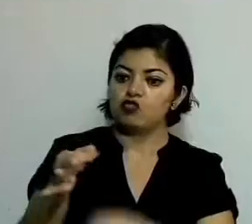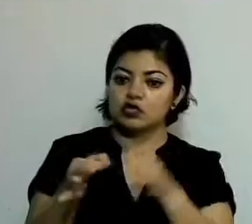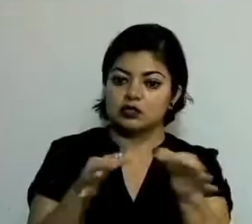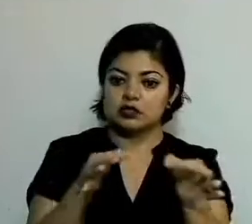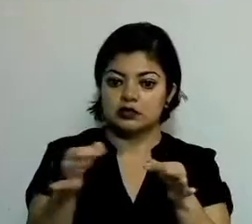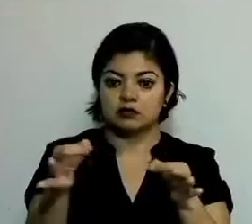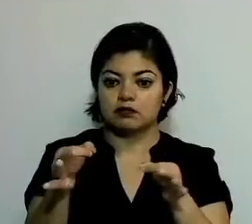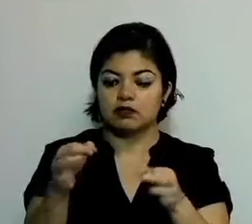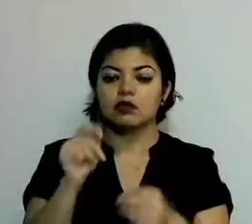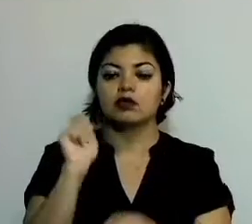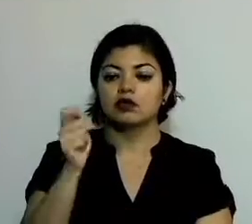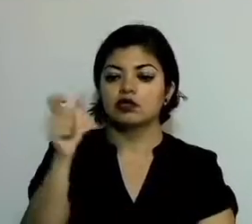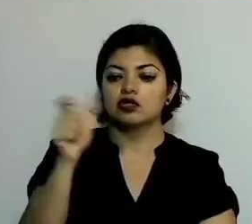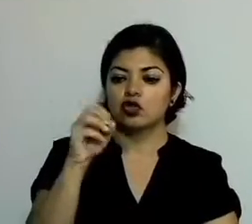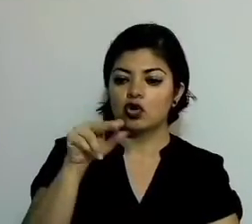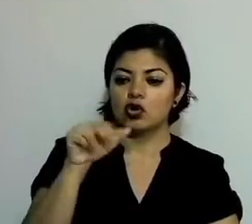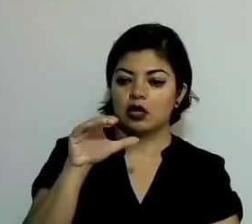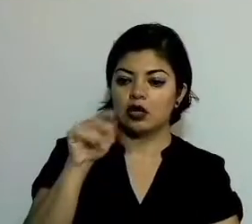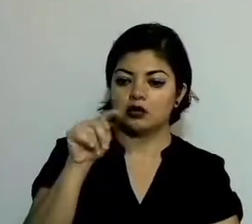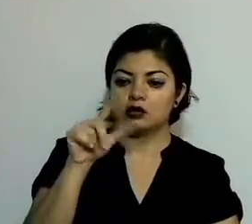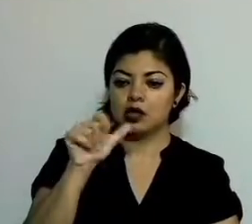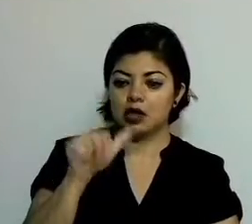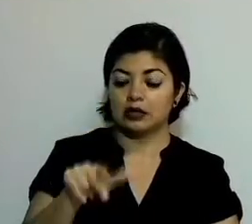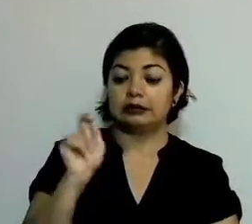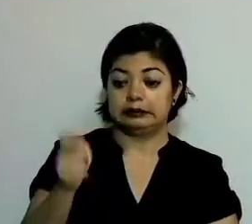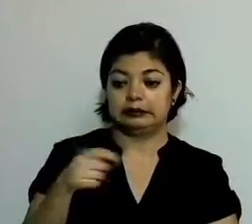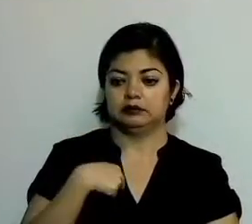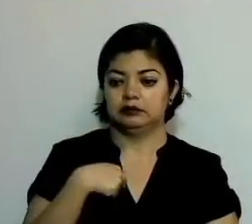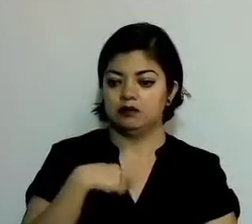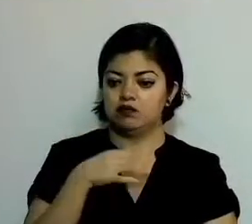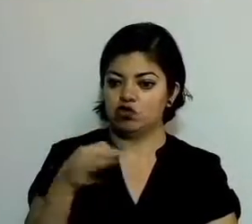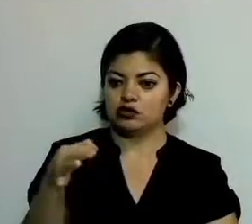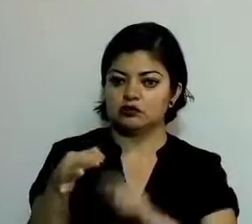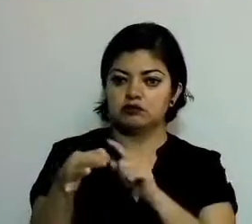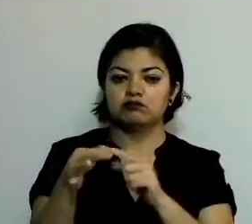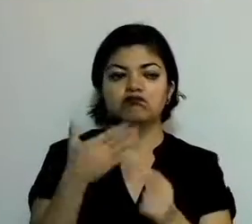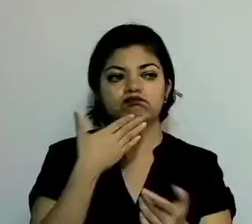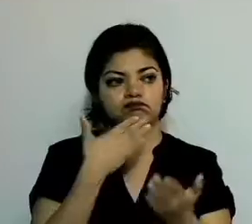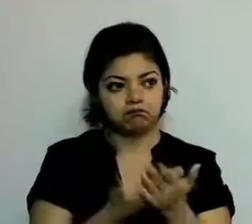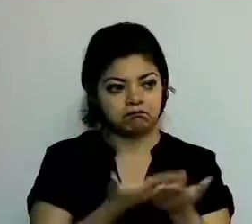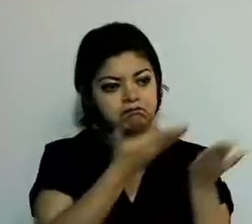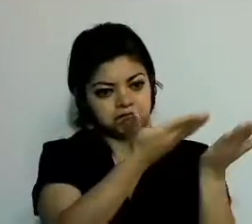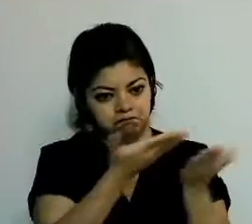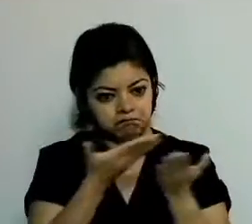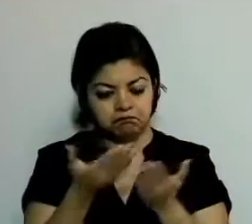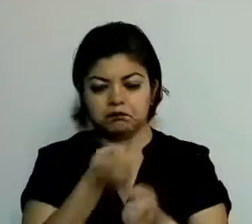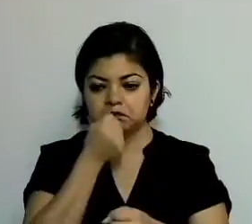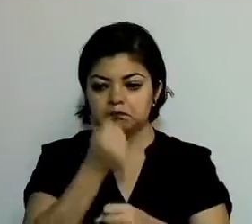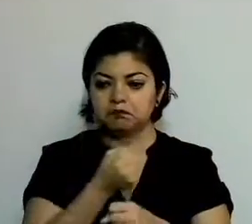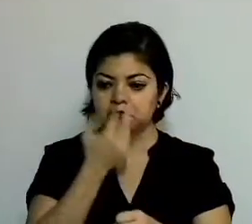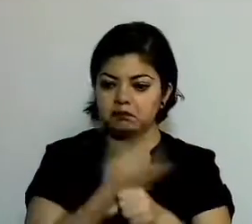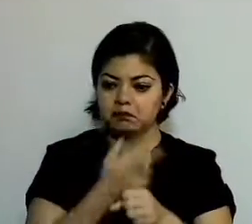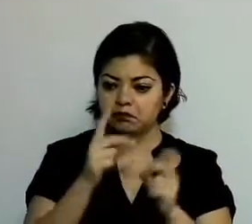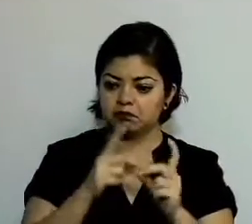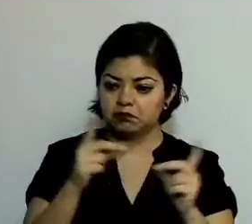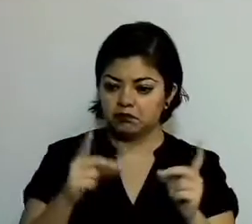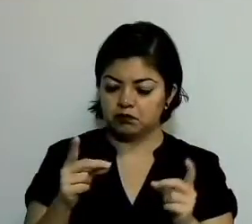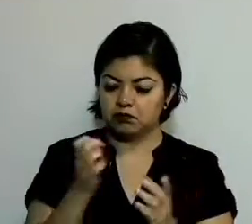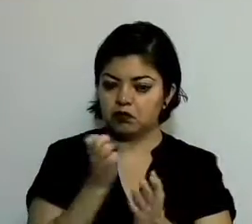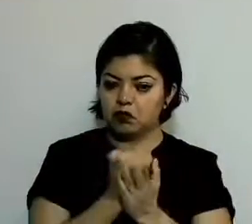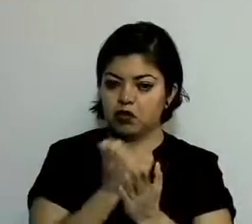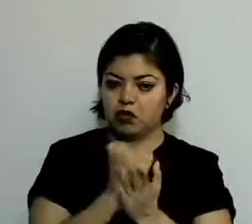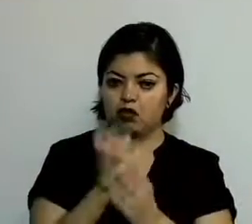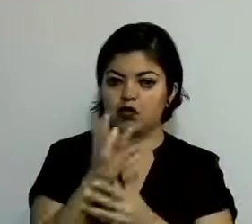Xonacatlán, mi municipio, en donde también será recibido Secretario de Desarrollo Económico, de manera